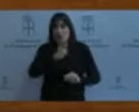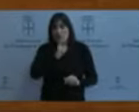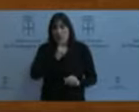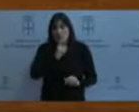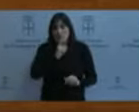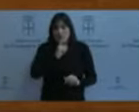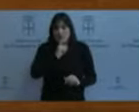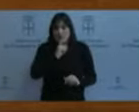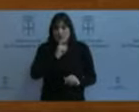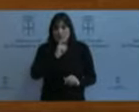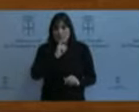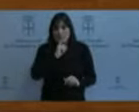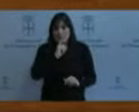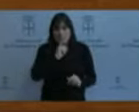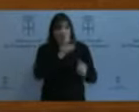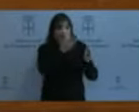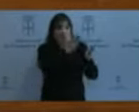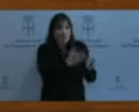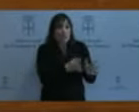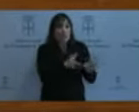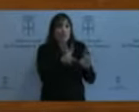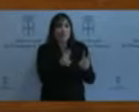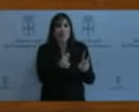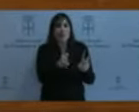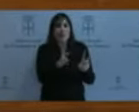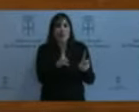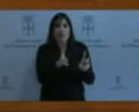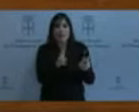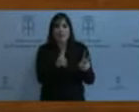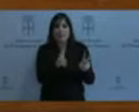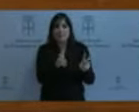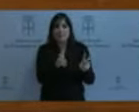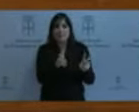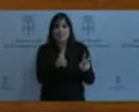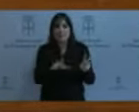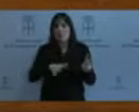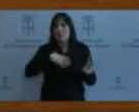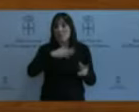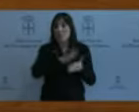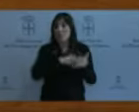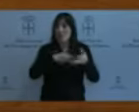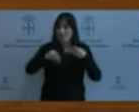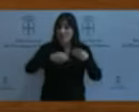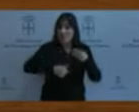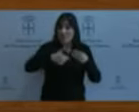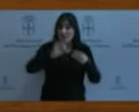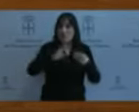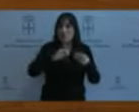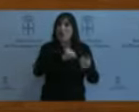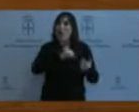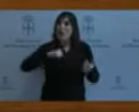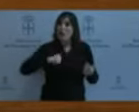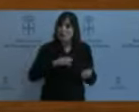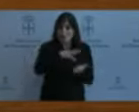de la posibilidad de flexibilización de horarios ni de autonomía de los centros. Otra cosa que no se ha desarrollado en Asturias.